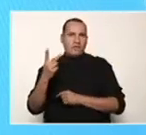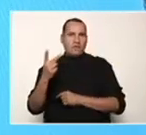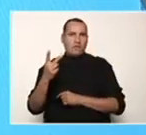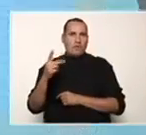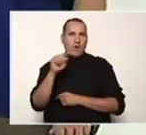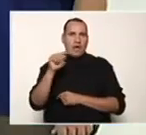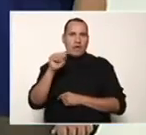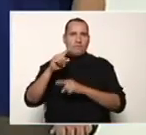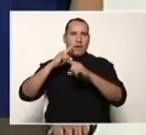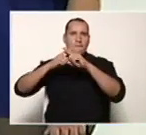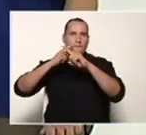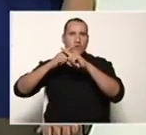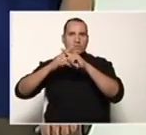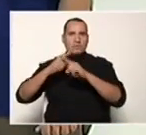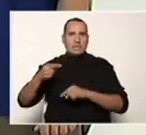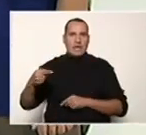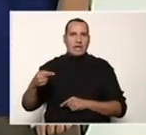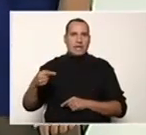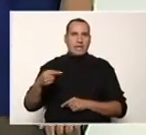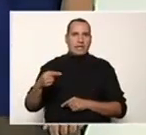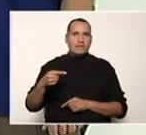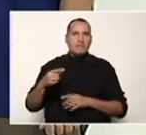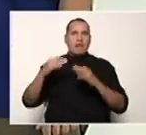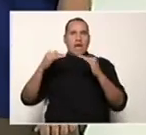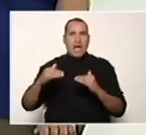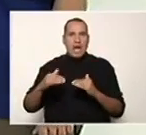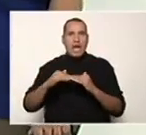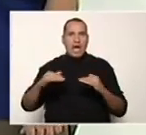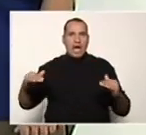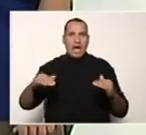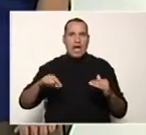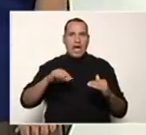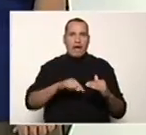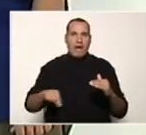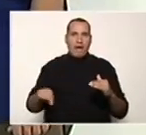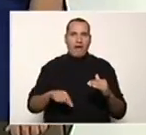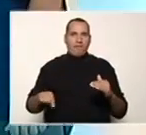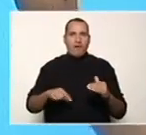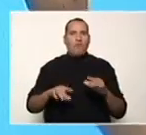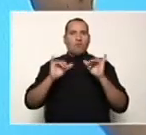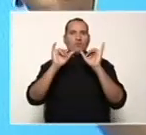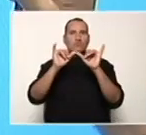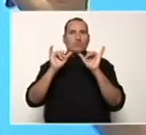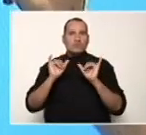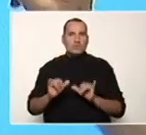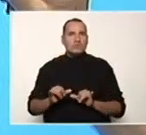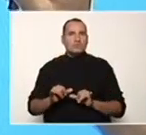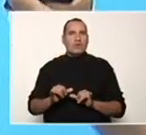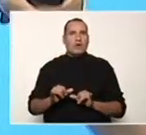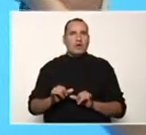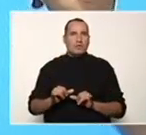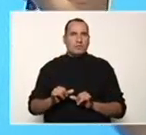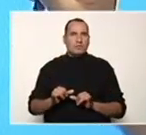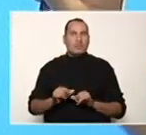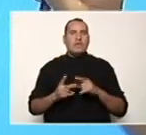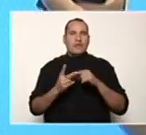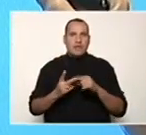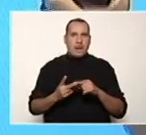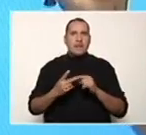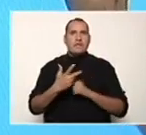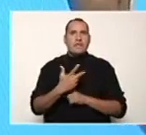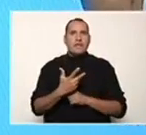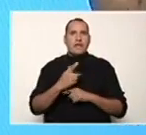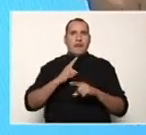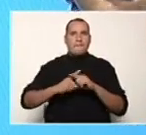por raíz de 3 menos raíz de 2, debo multiplicar abajo por lo mismo, raíz de 3 menos